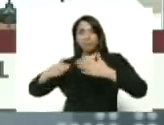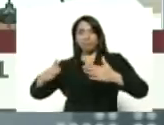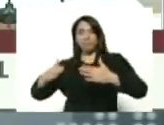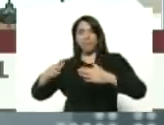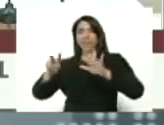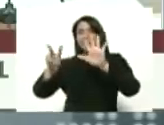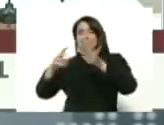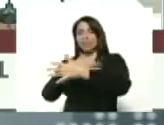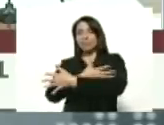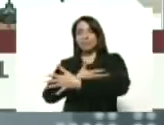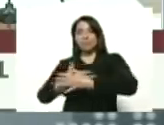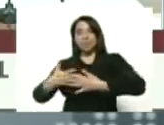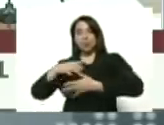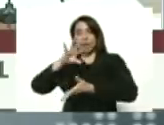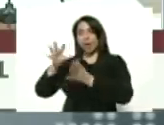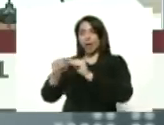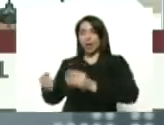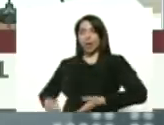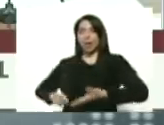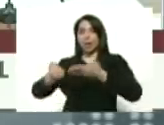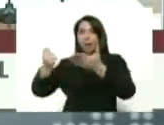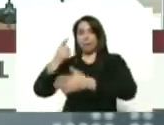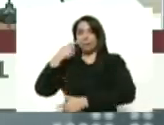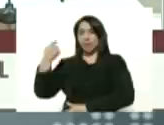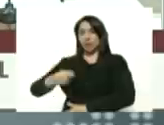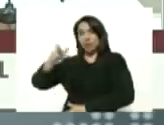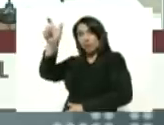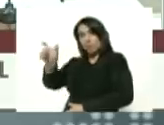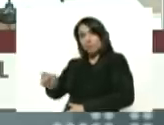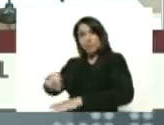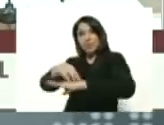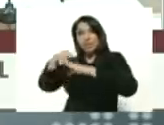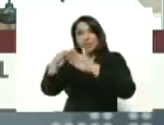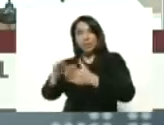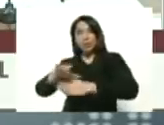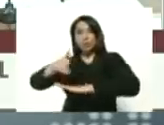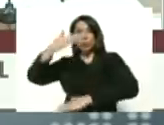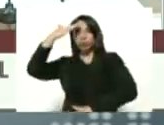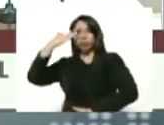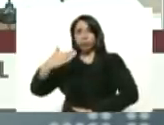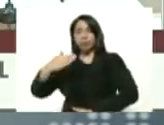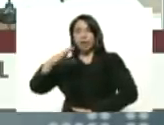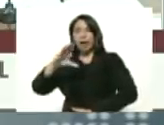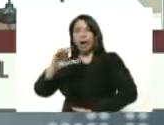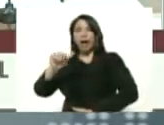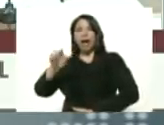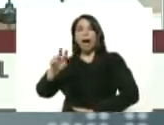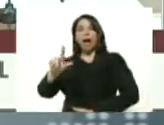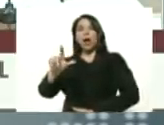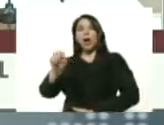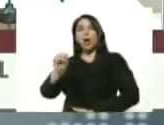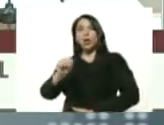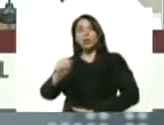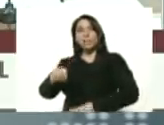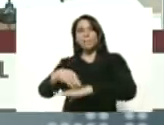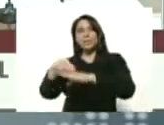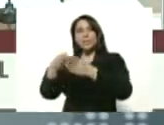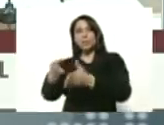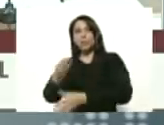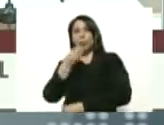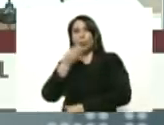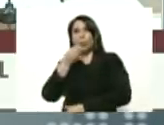7 millones de CLAP señor ministro ahí lo veo mayor general leal tellería miliciano